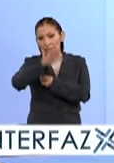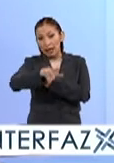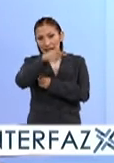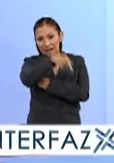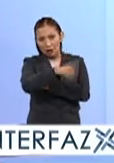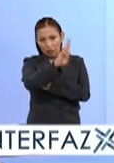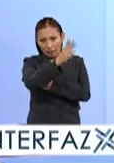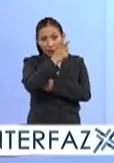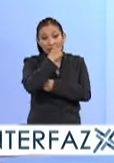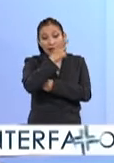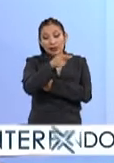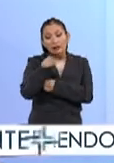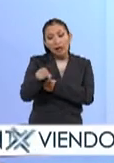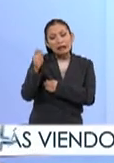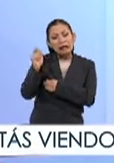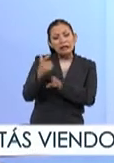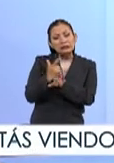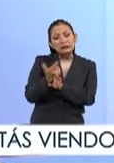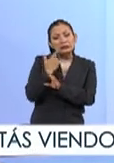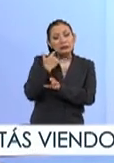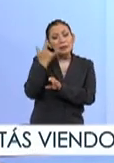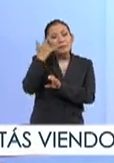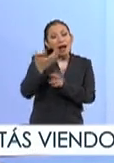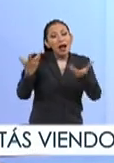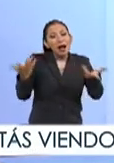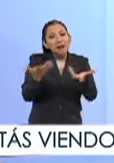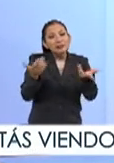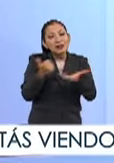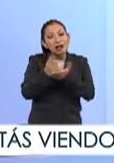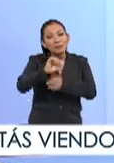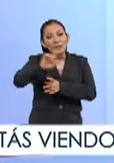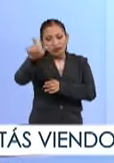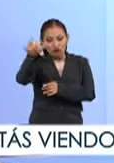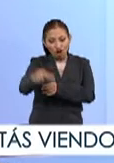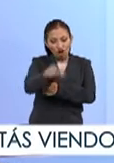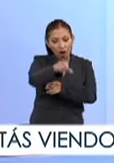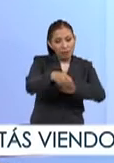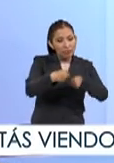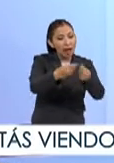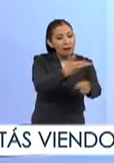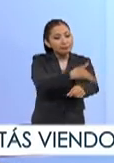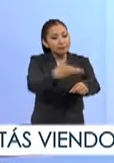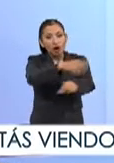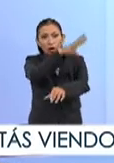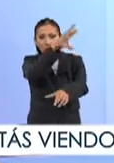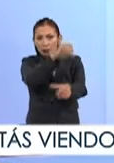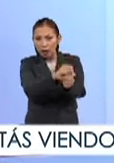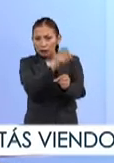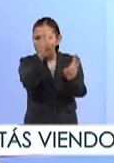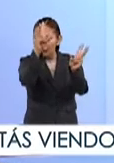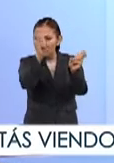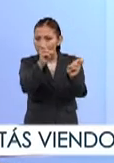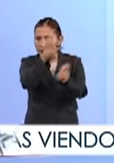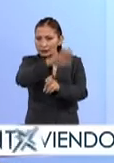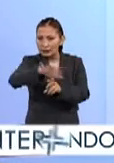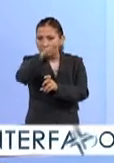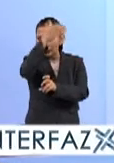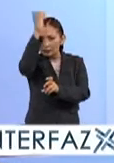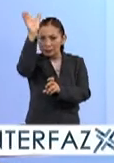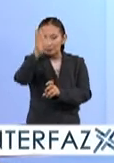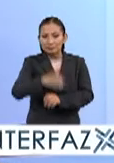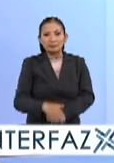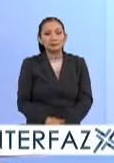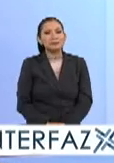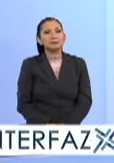casa de estudios asegura que se trata de un esfuerzo para generar profesionistas que ofrezcan soluciones integrales en temas ambientales.